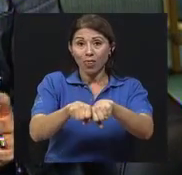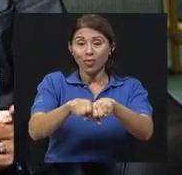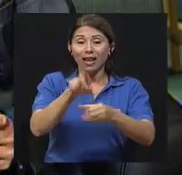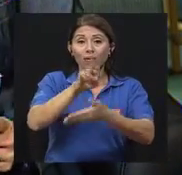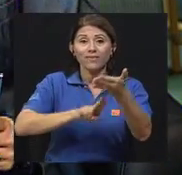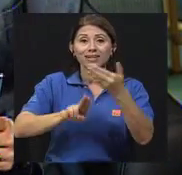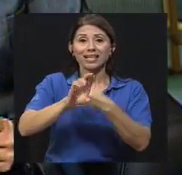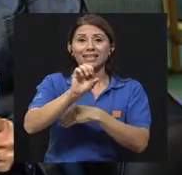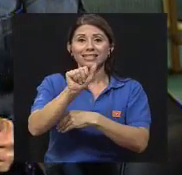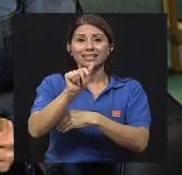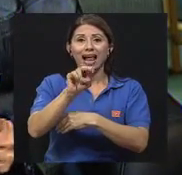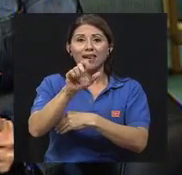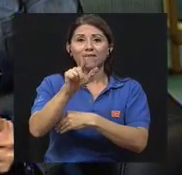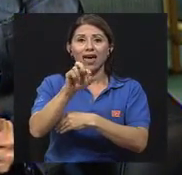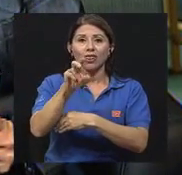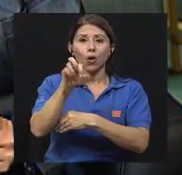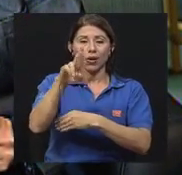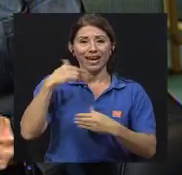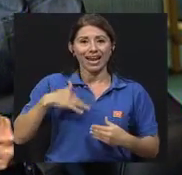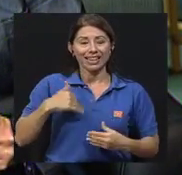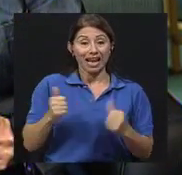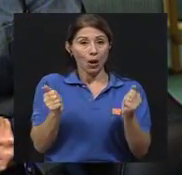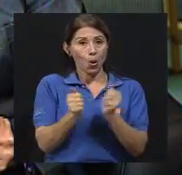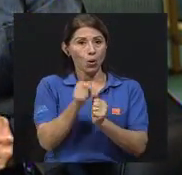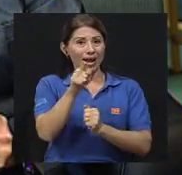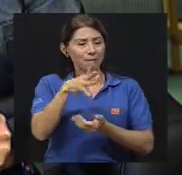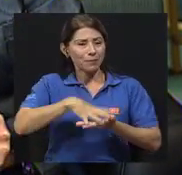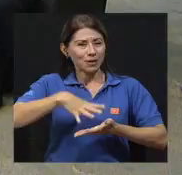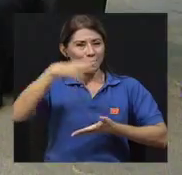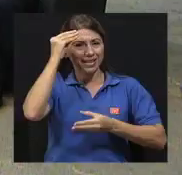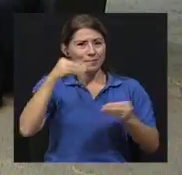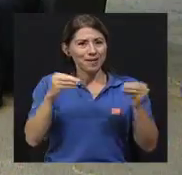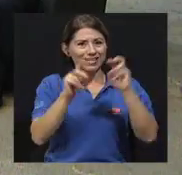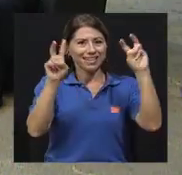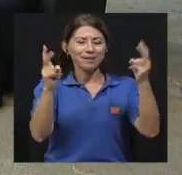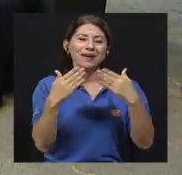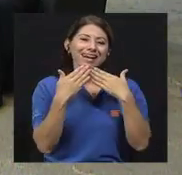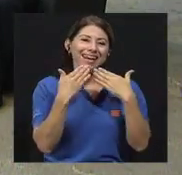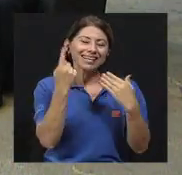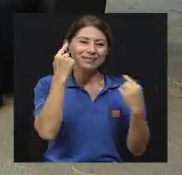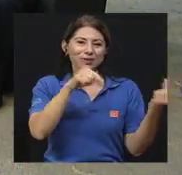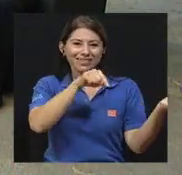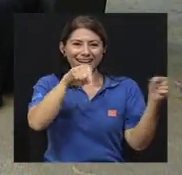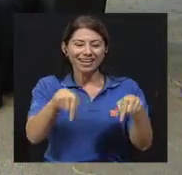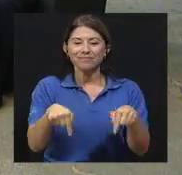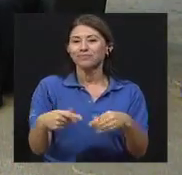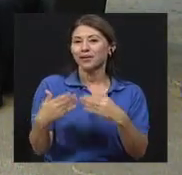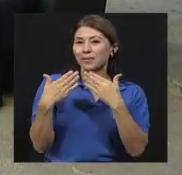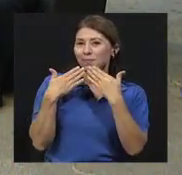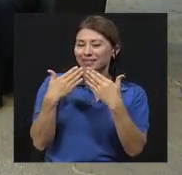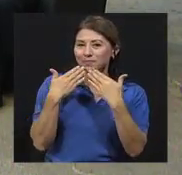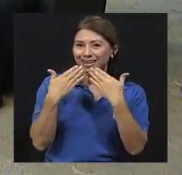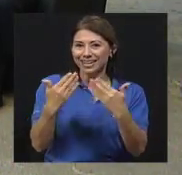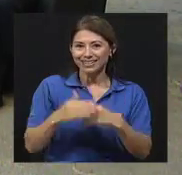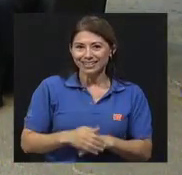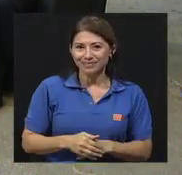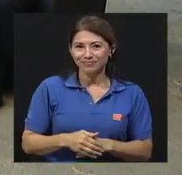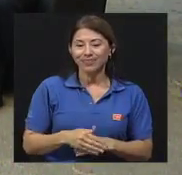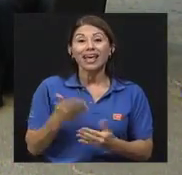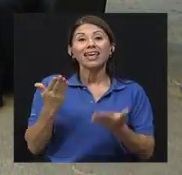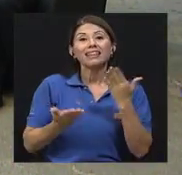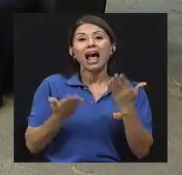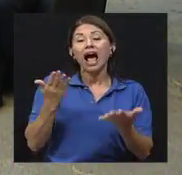Argentina y con José Pablo Valverde Villar vamos a aprender más sobre este tema. José Pablo, gracias por su gentileza y estar aquí. Muchas gracias. por la invitación.